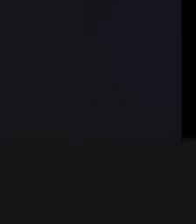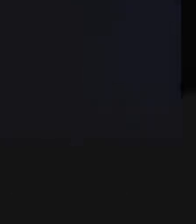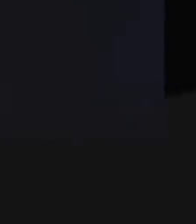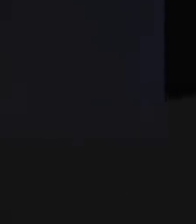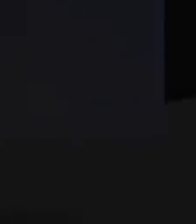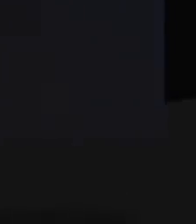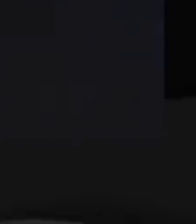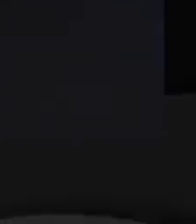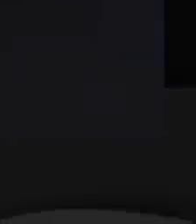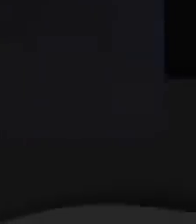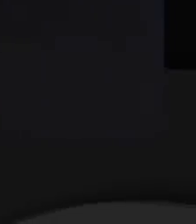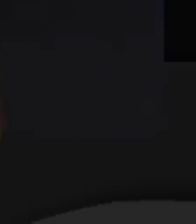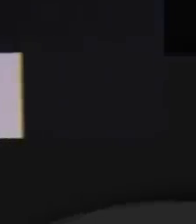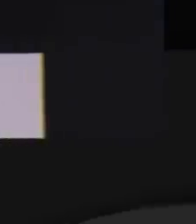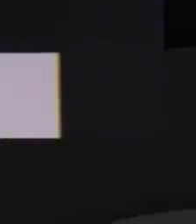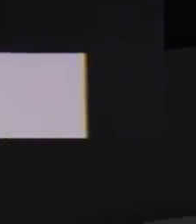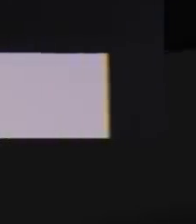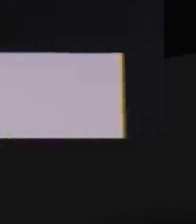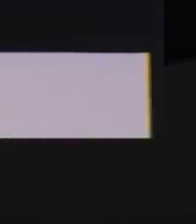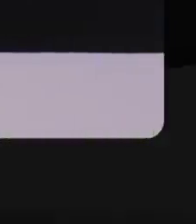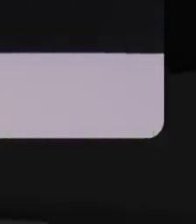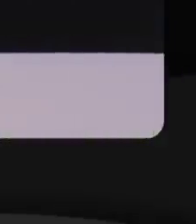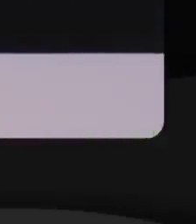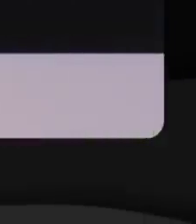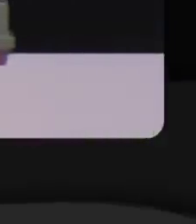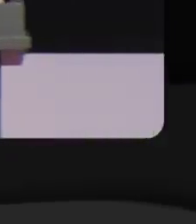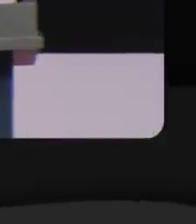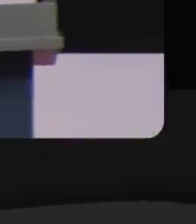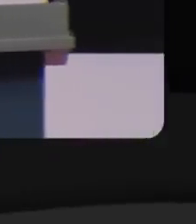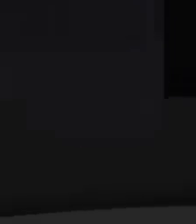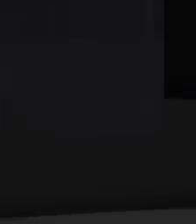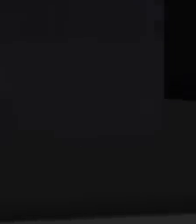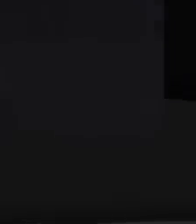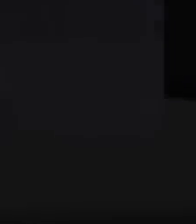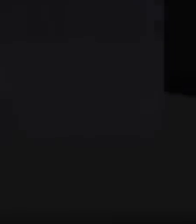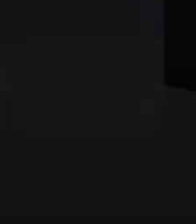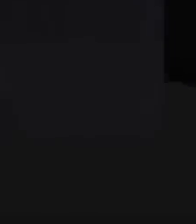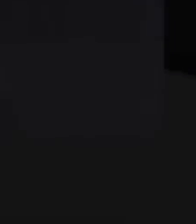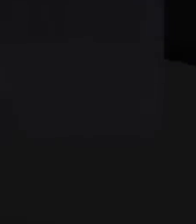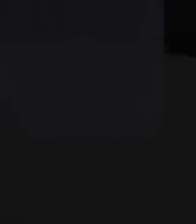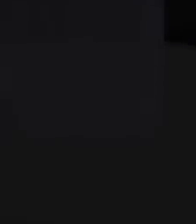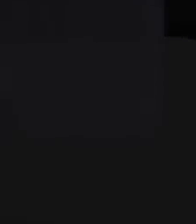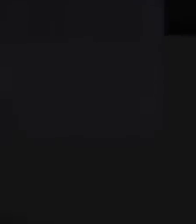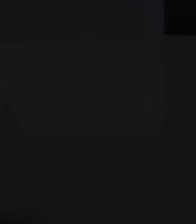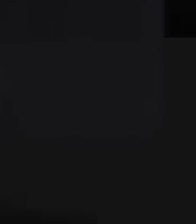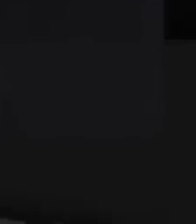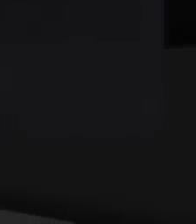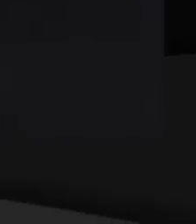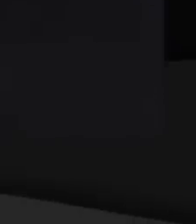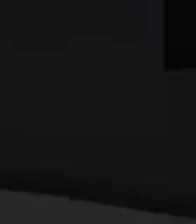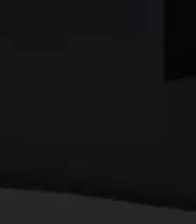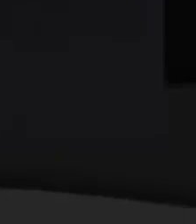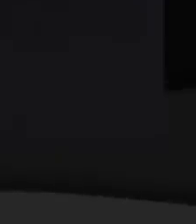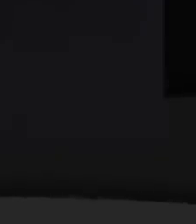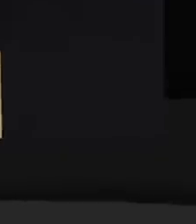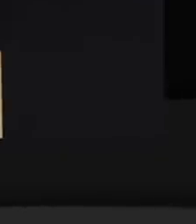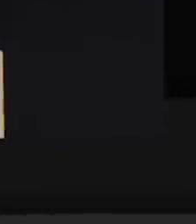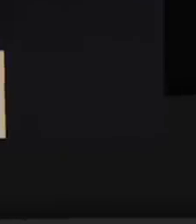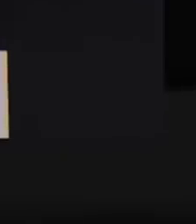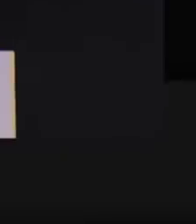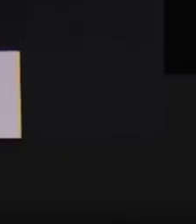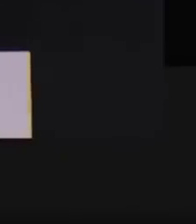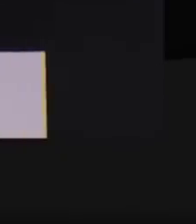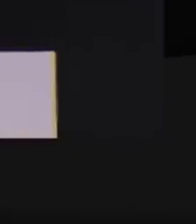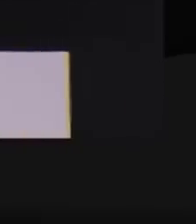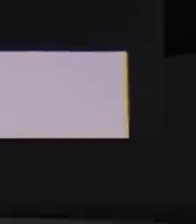La palabra del Señor siempre tiene buenos consejos, porque la palabra del Señor es tan poderosa que